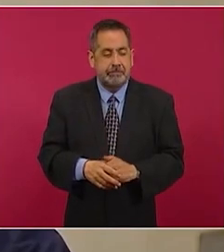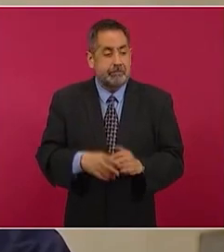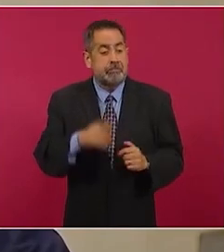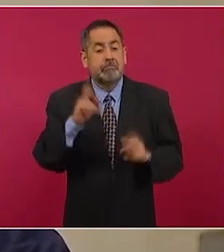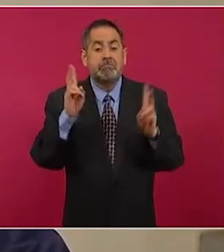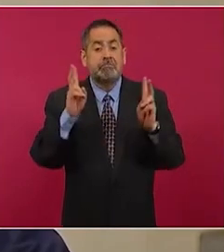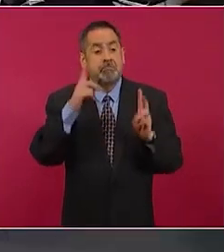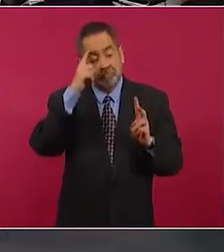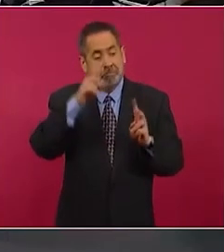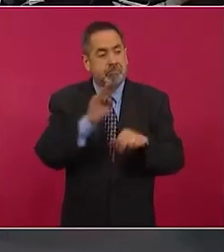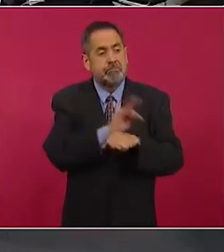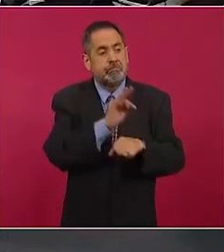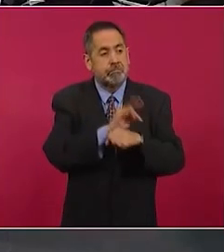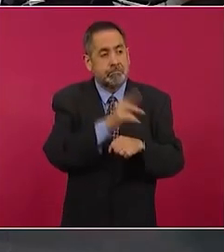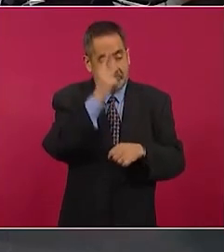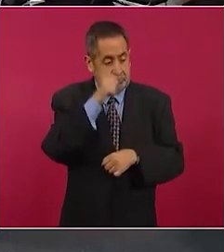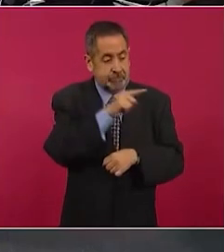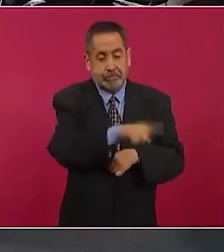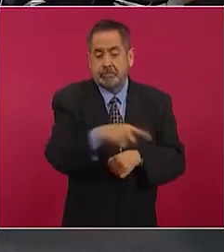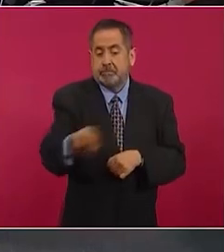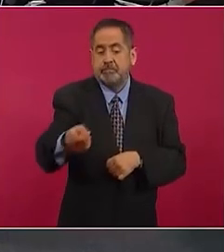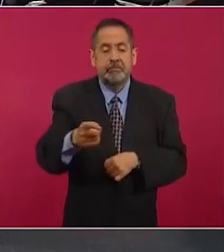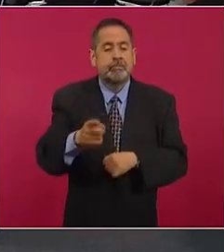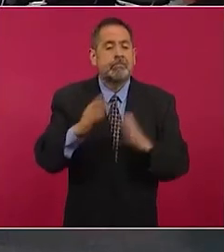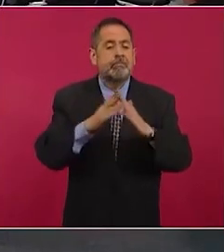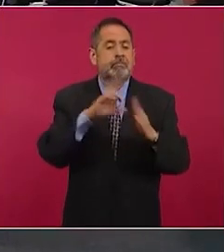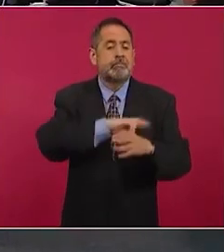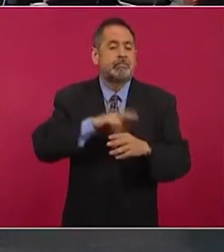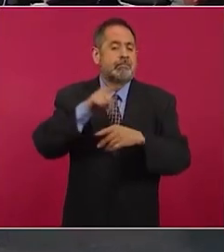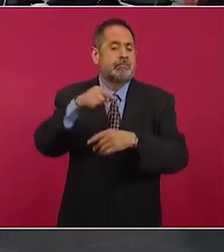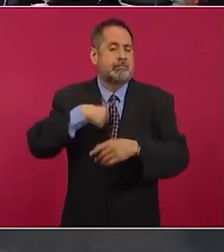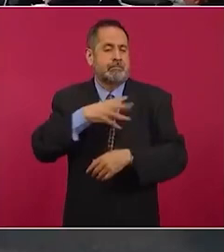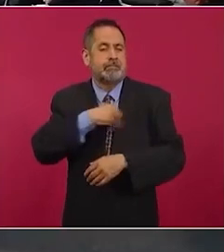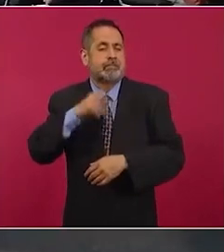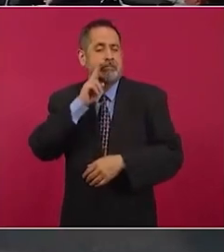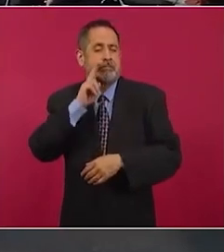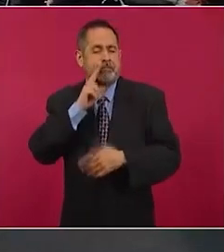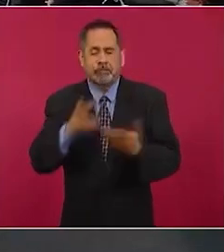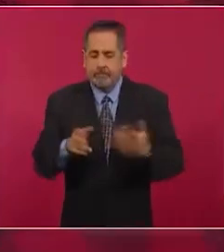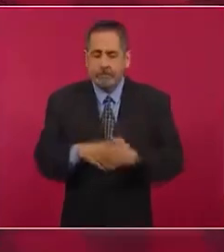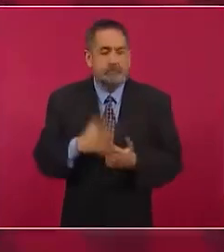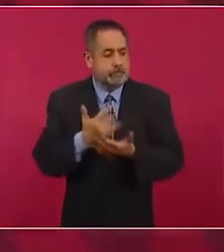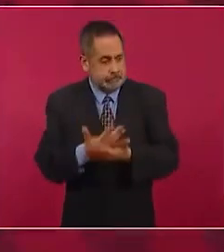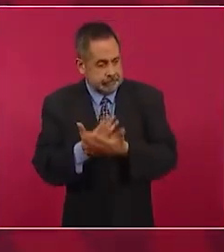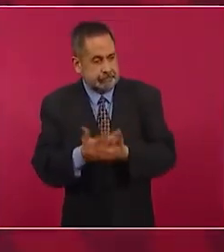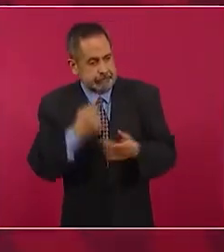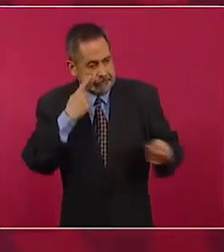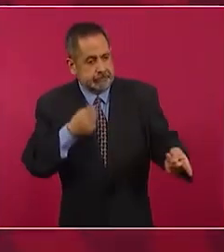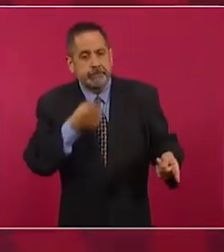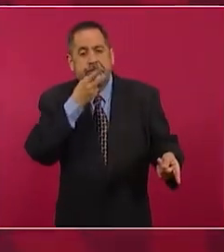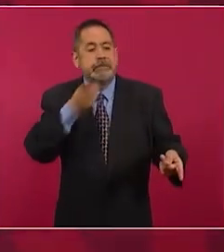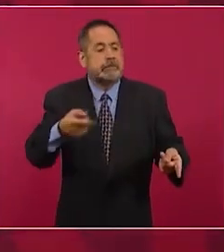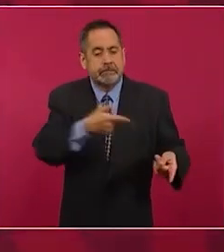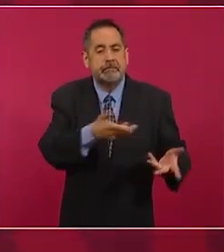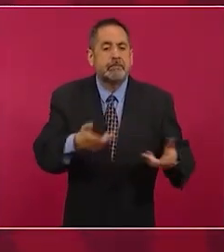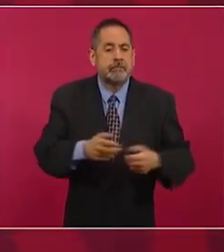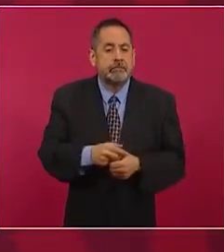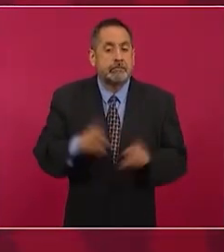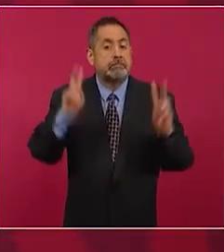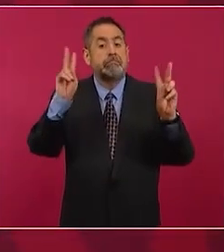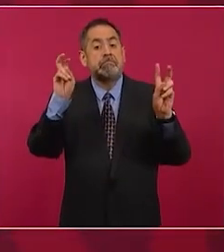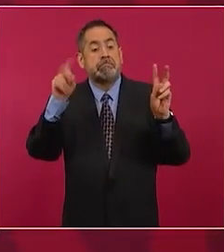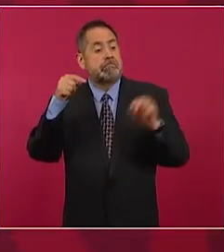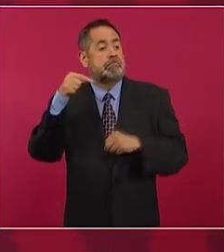hijo en Houston. Entonces, estoy esperando todavía que este